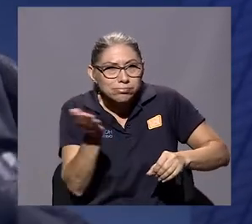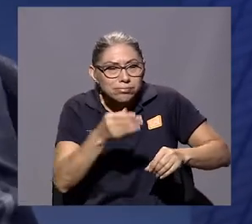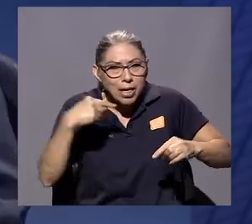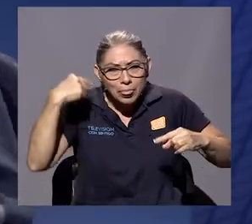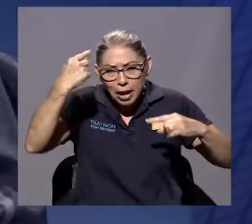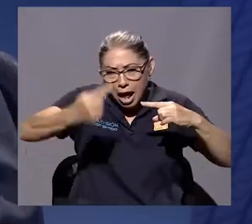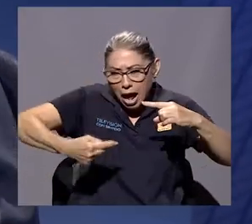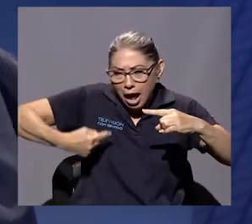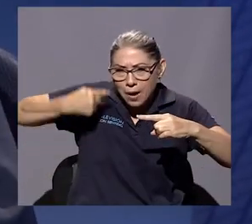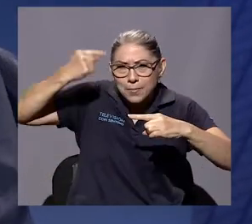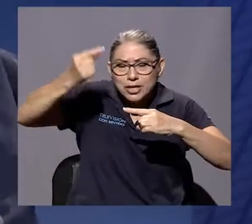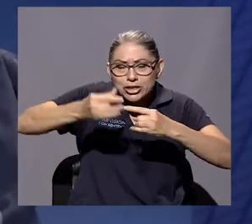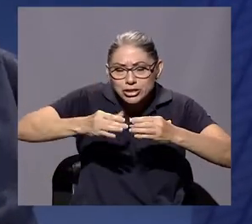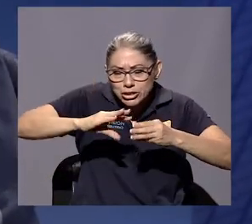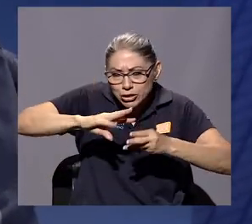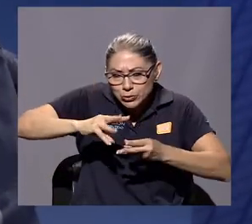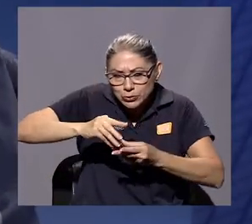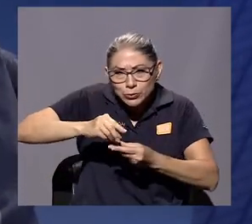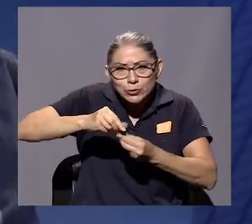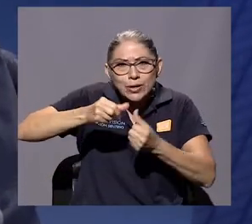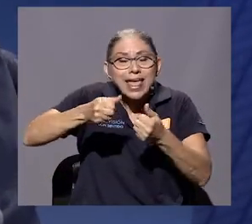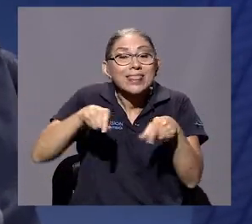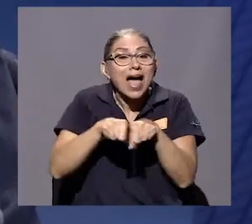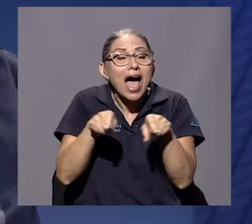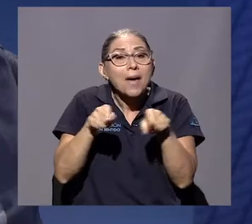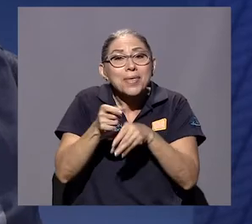café y tal, lo clásico.